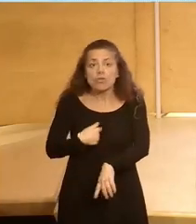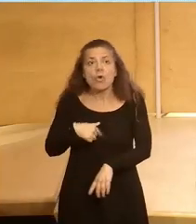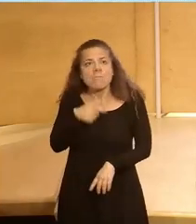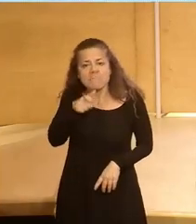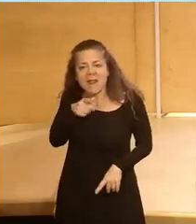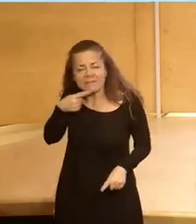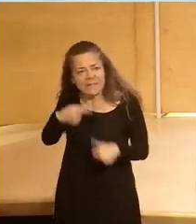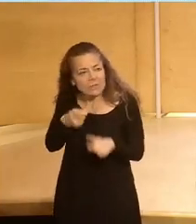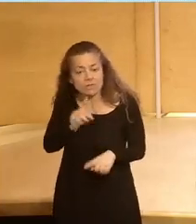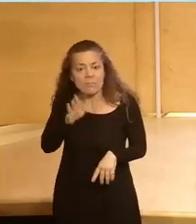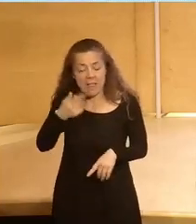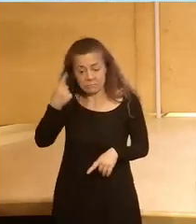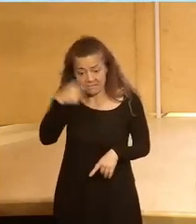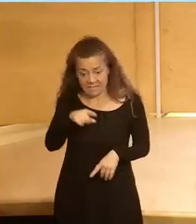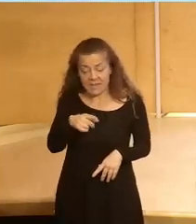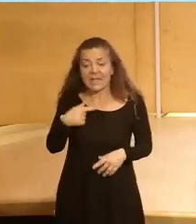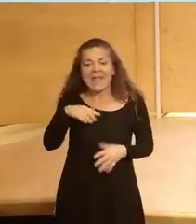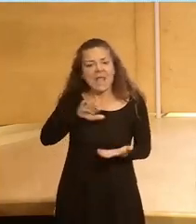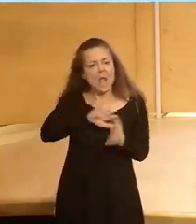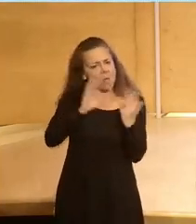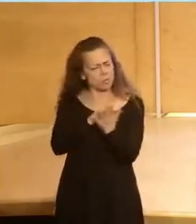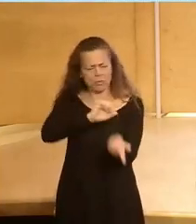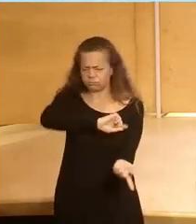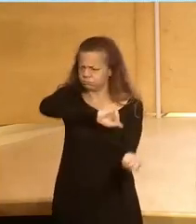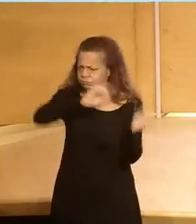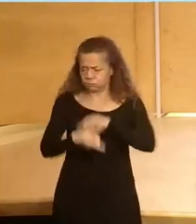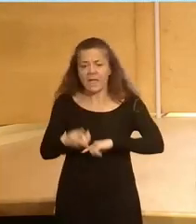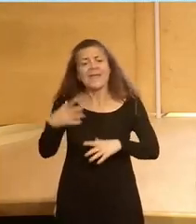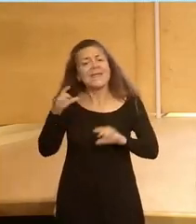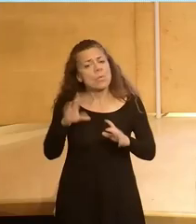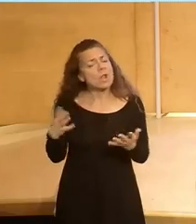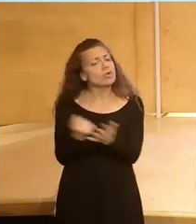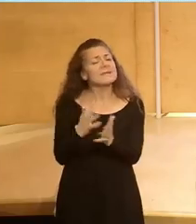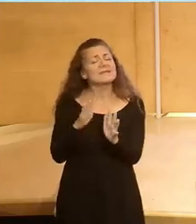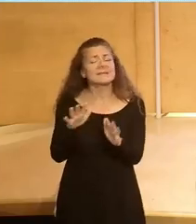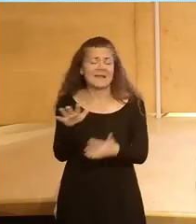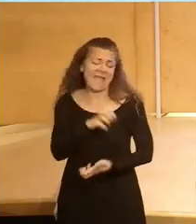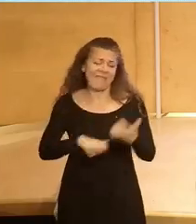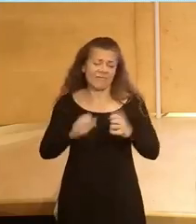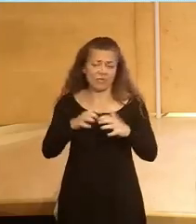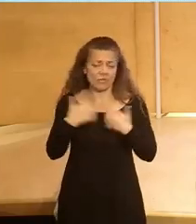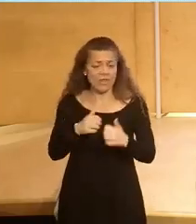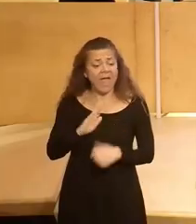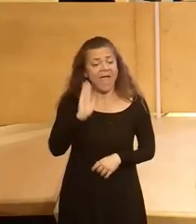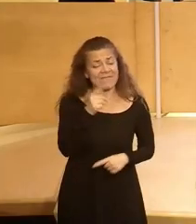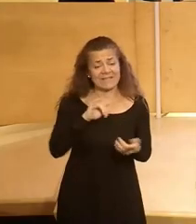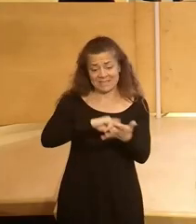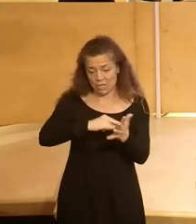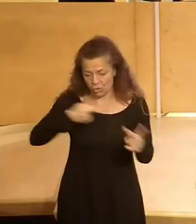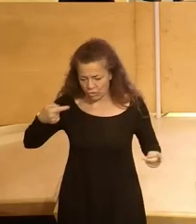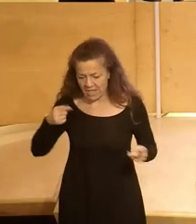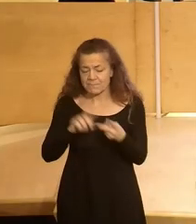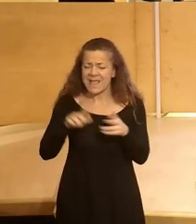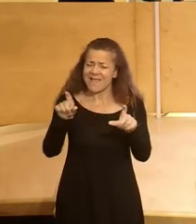utilizar para decir claro el mundo ha cambiado radicalmente y como todas las revoluciones industriales afecta a la tecnología a